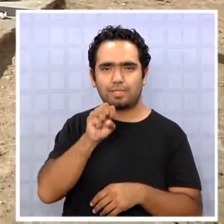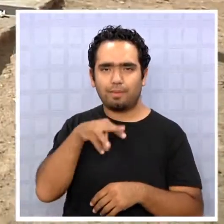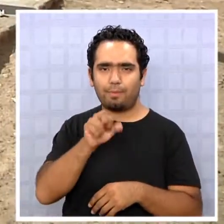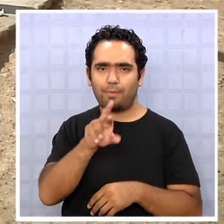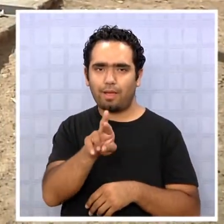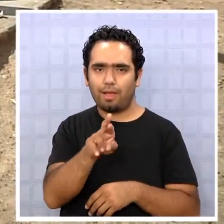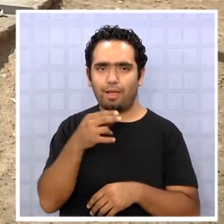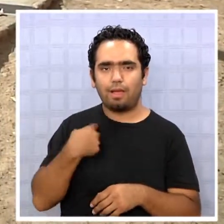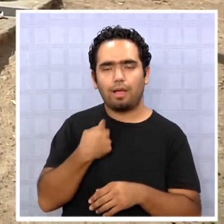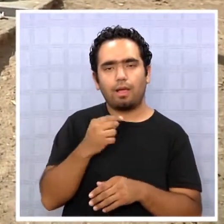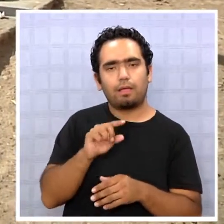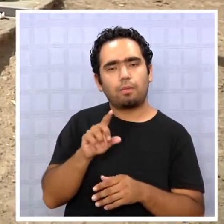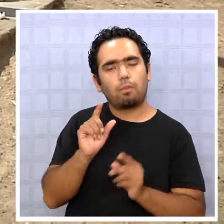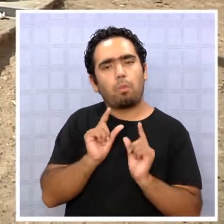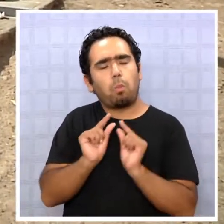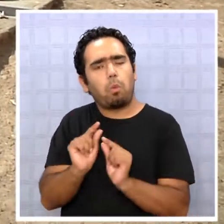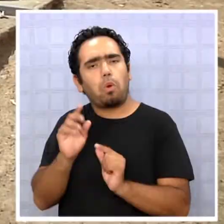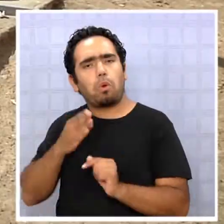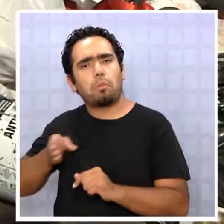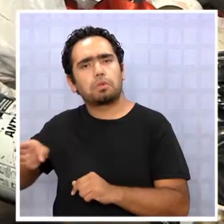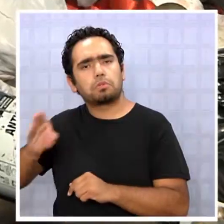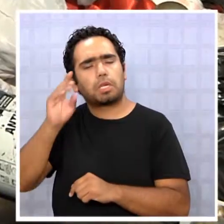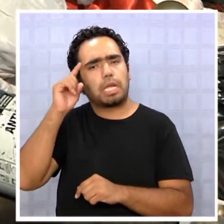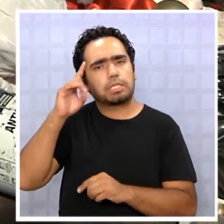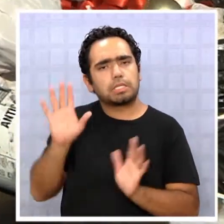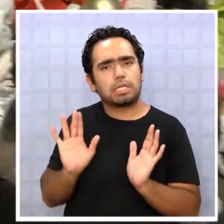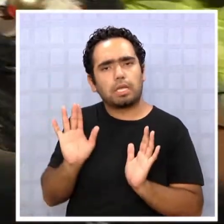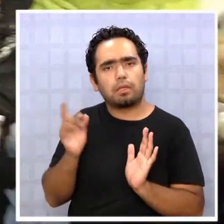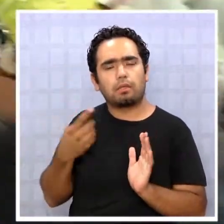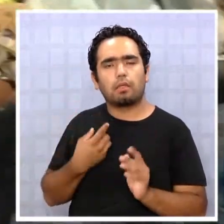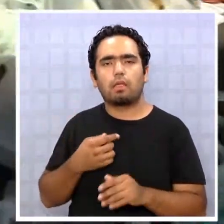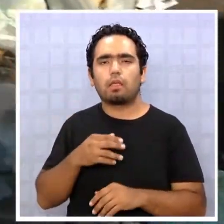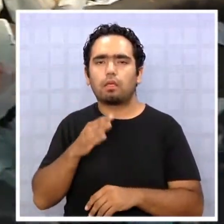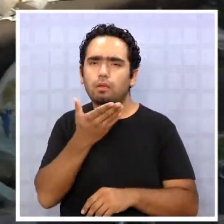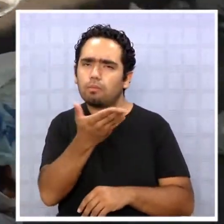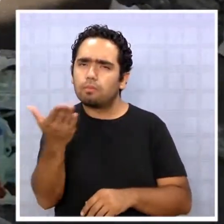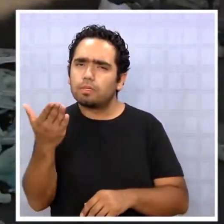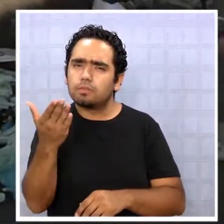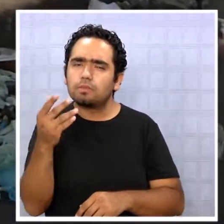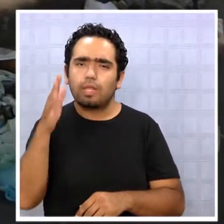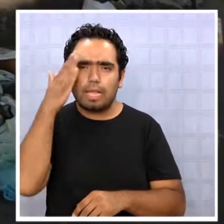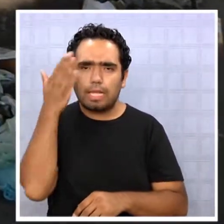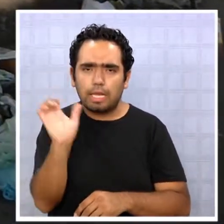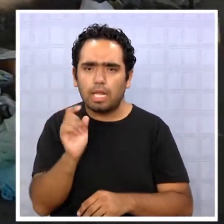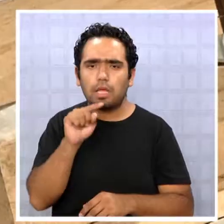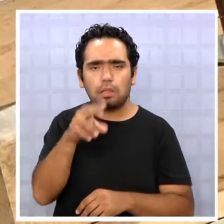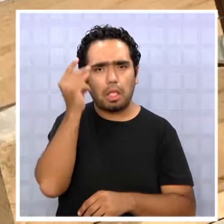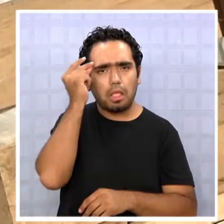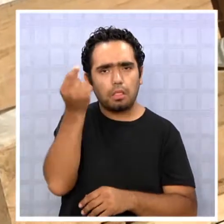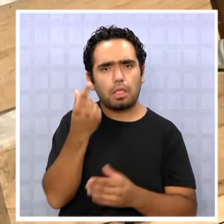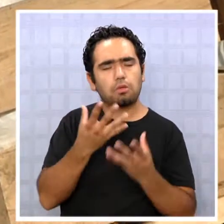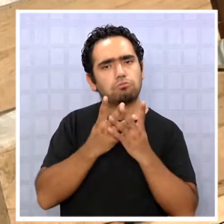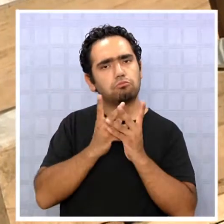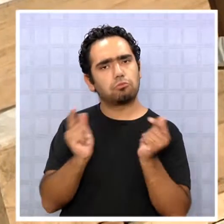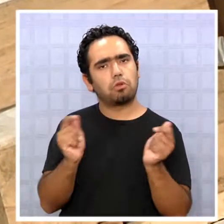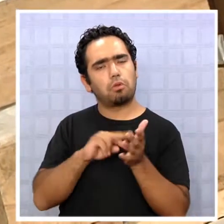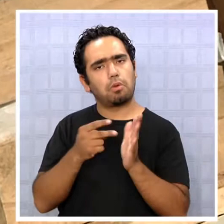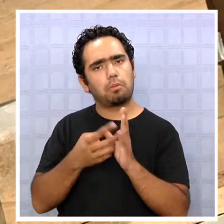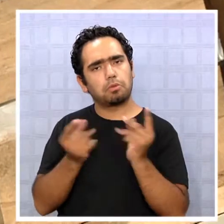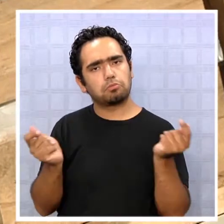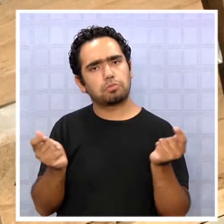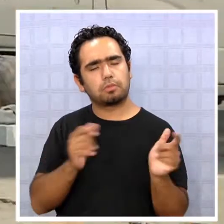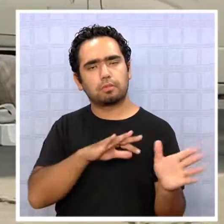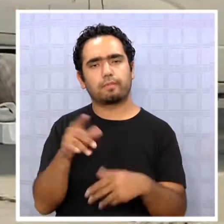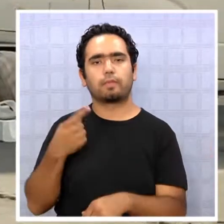nuevo horario de retiro de basura, la comunidad poco sabe de esta medida. ¿Creen los vecinos que esta idea vendrá a solucionar el